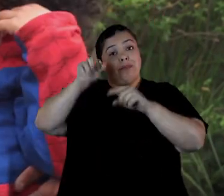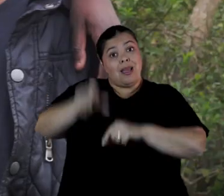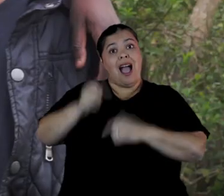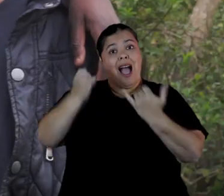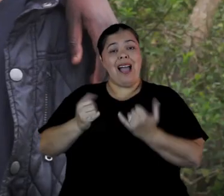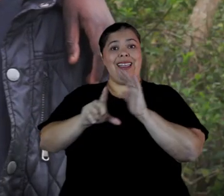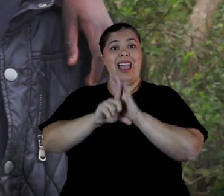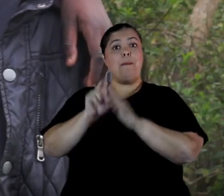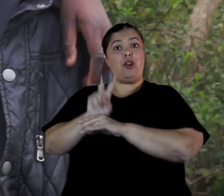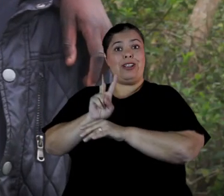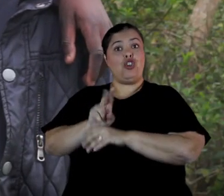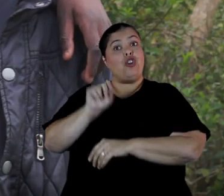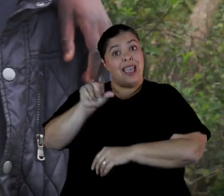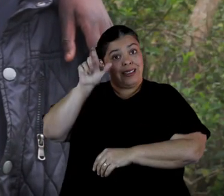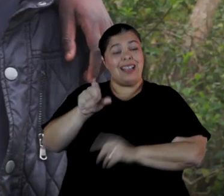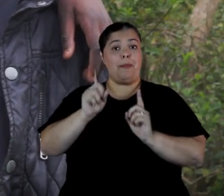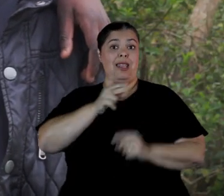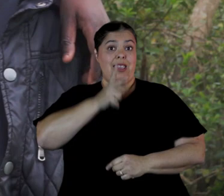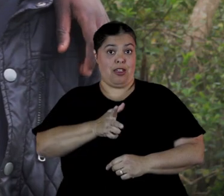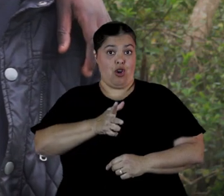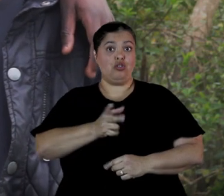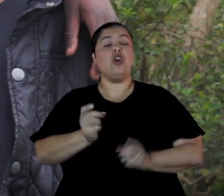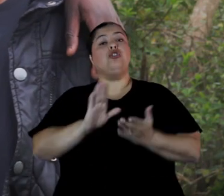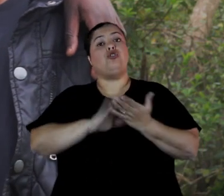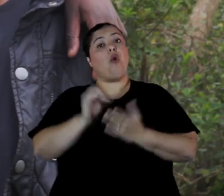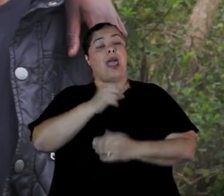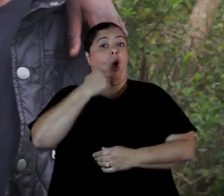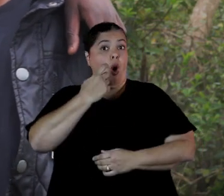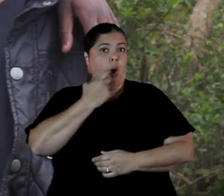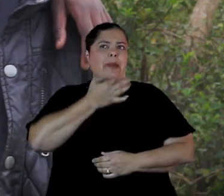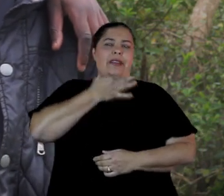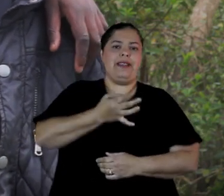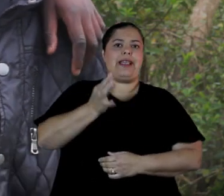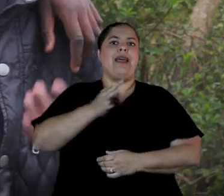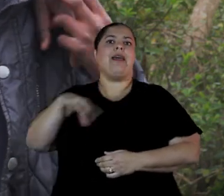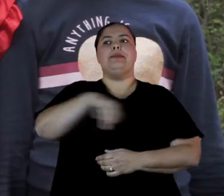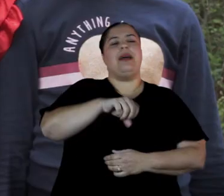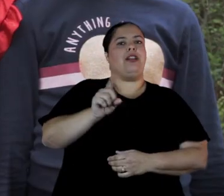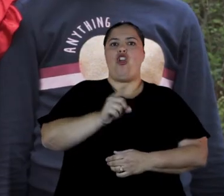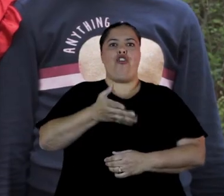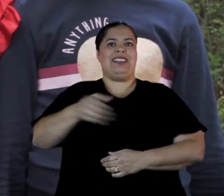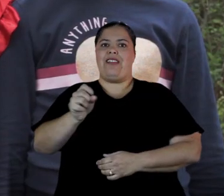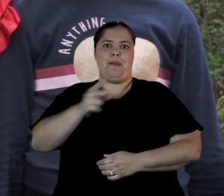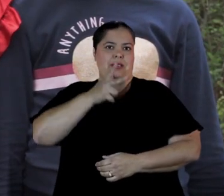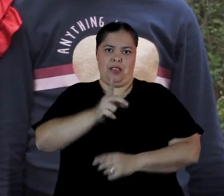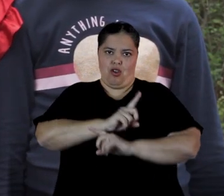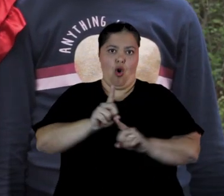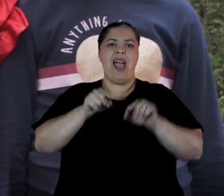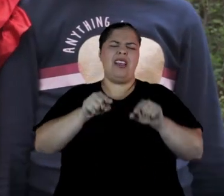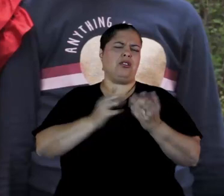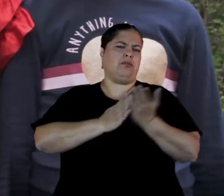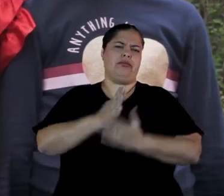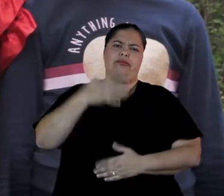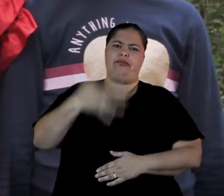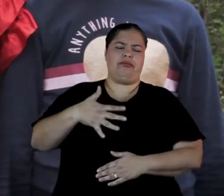a los hombres y esos dichos de que le van a sacar los niños, hemos tenido un sinfín de situaciones